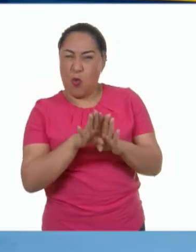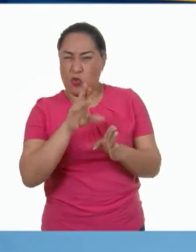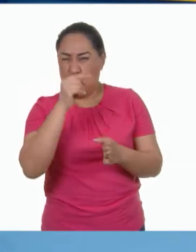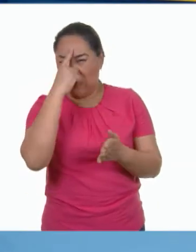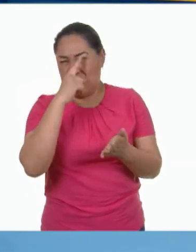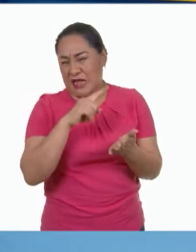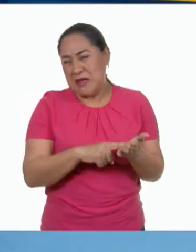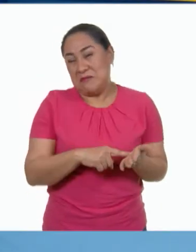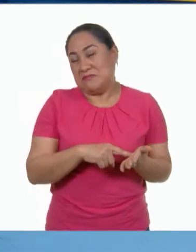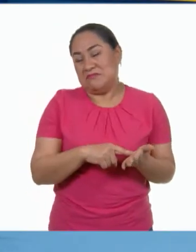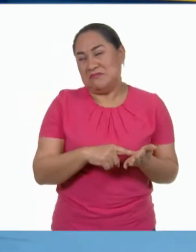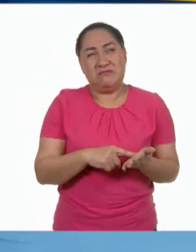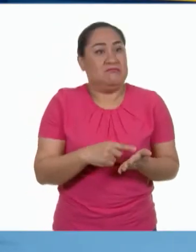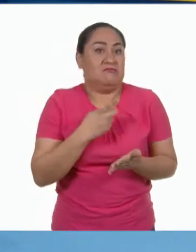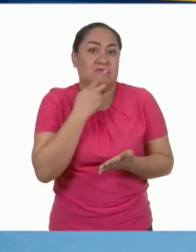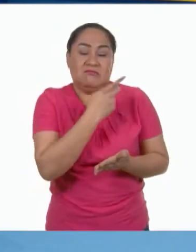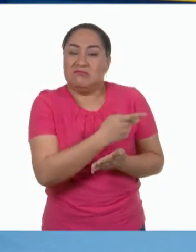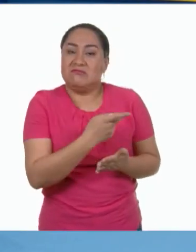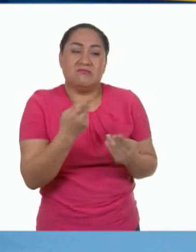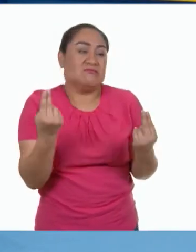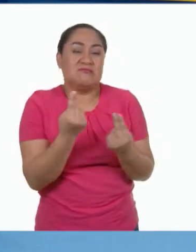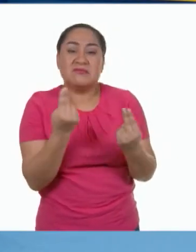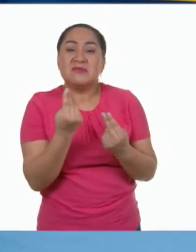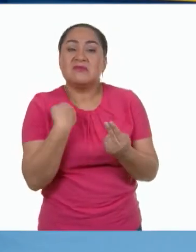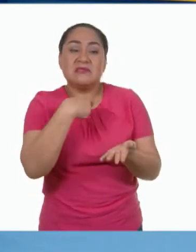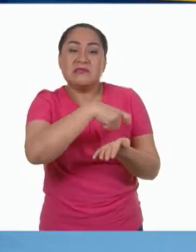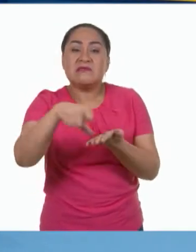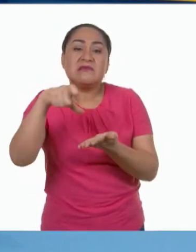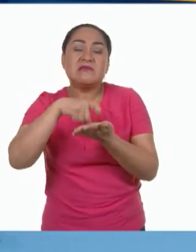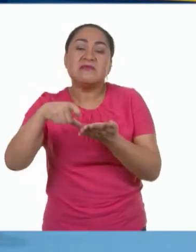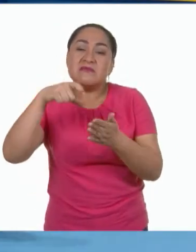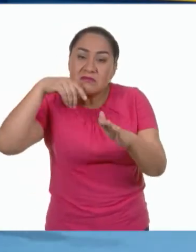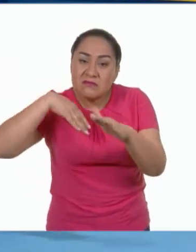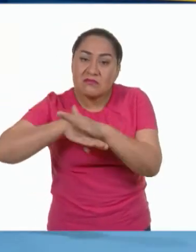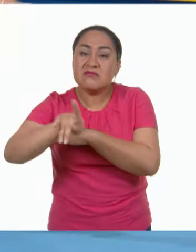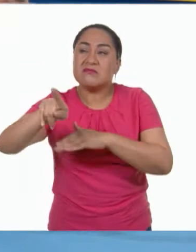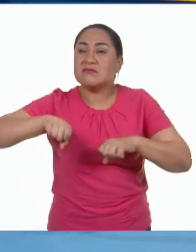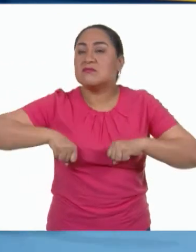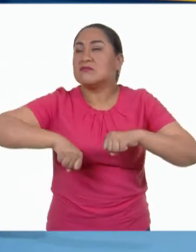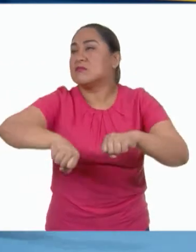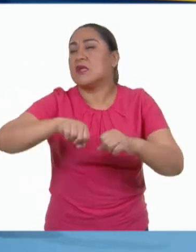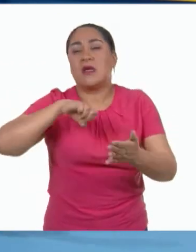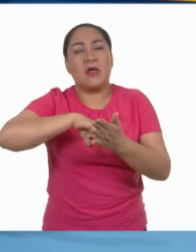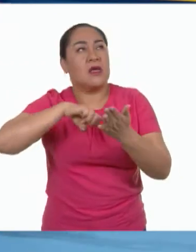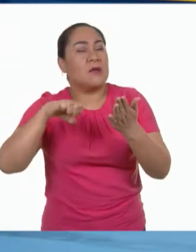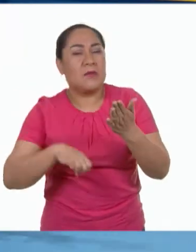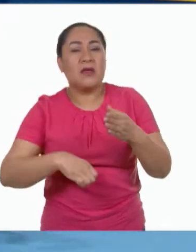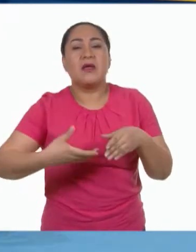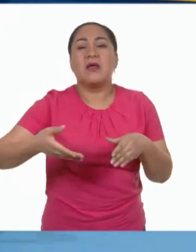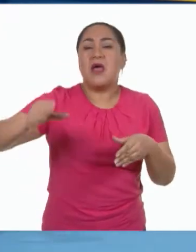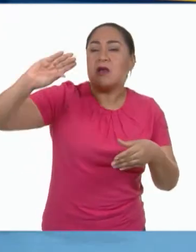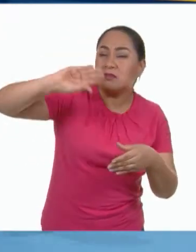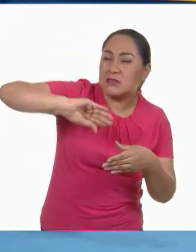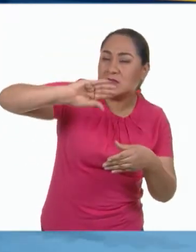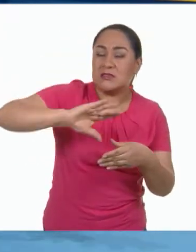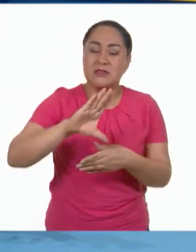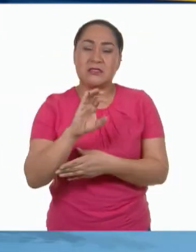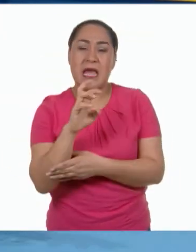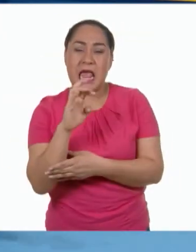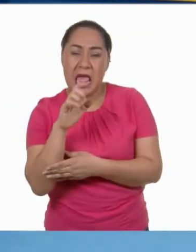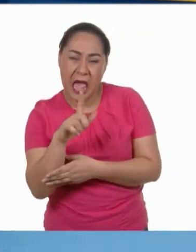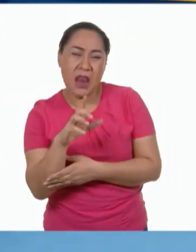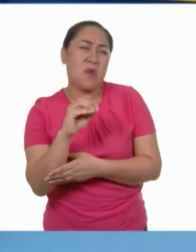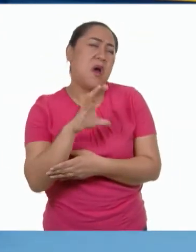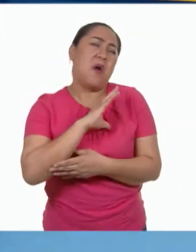Decían que necesitaban cosas que sólo podían encontrar en el supermercado, como algún cereal específico y